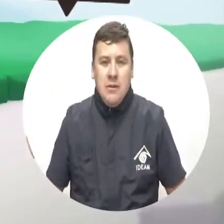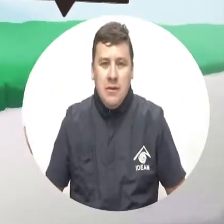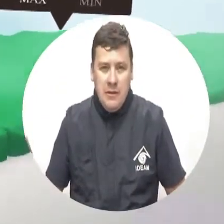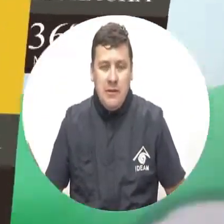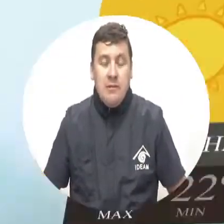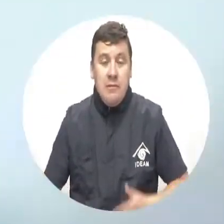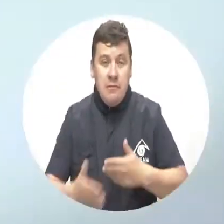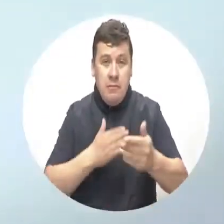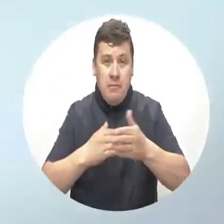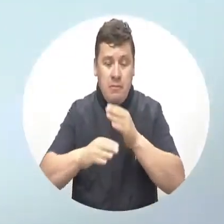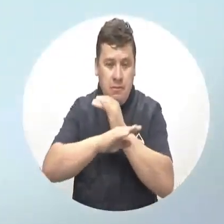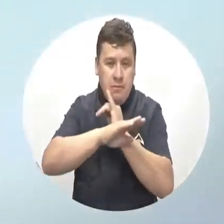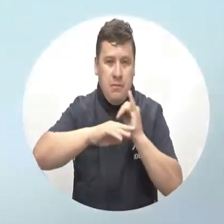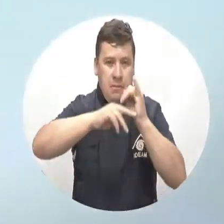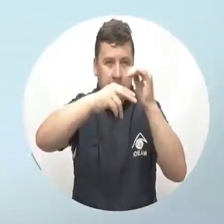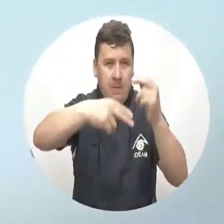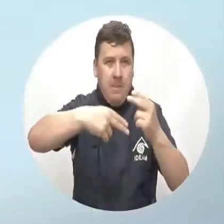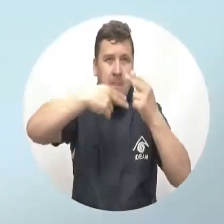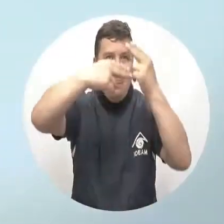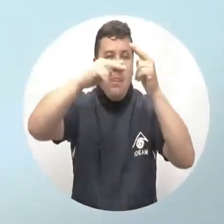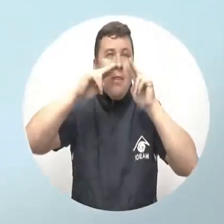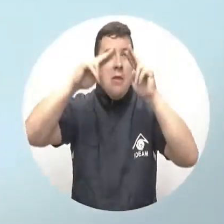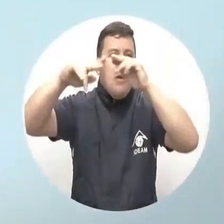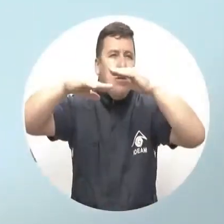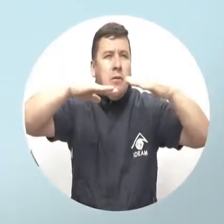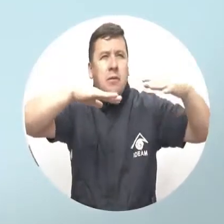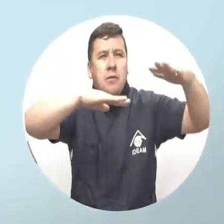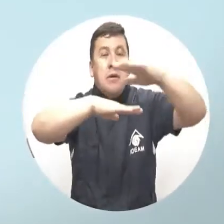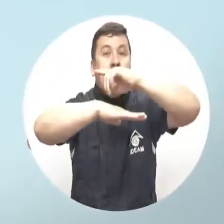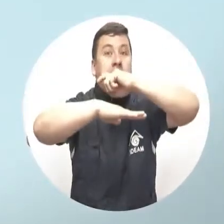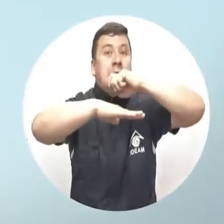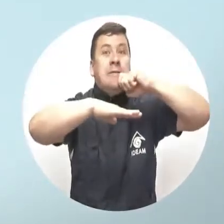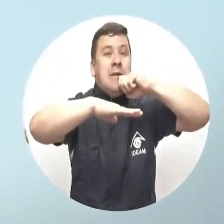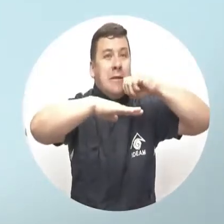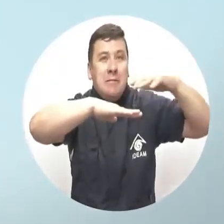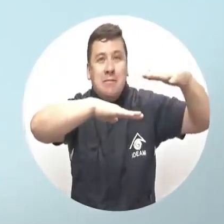Para San Andrés y Providencia tenemos cielo nublado con tiempo seco